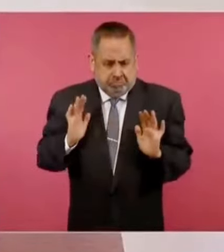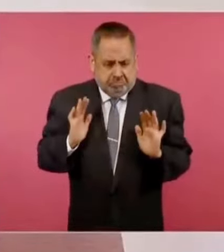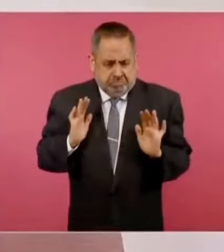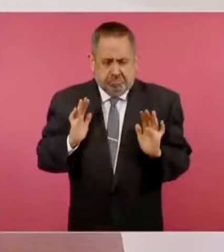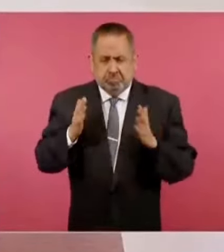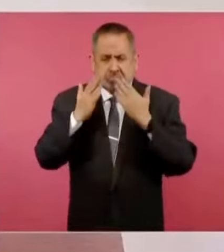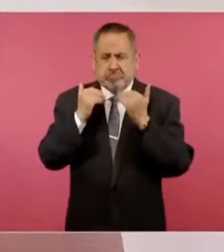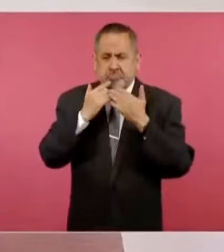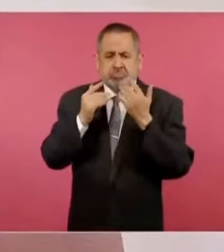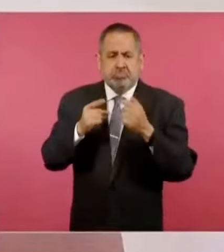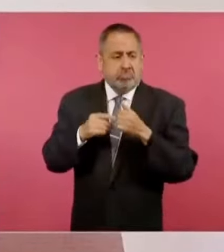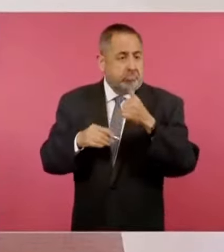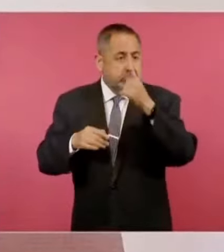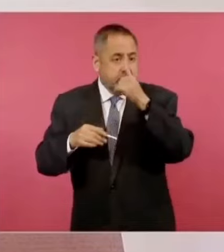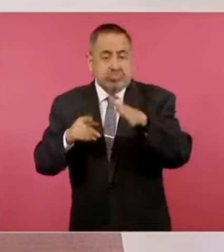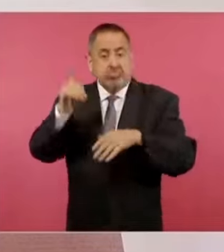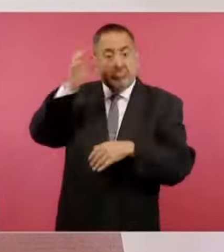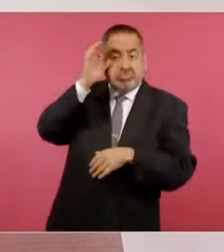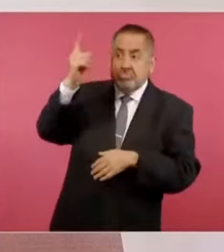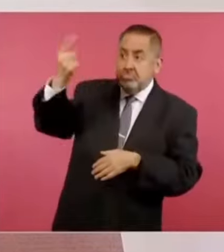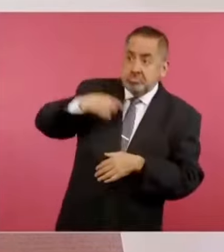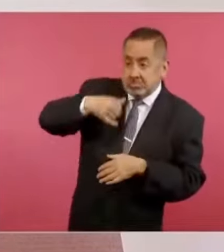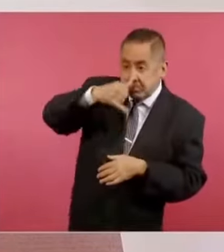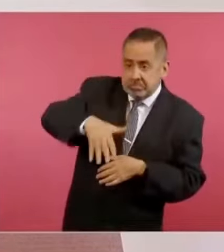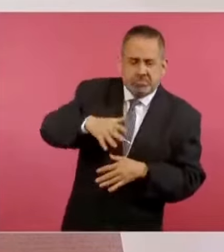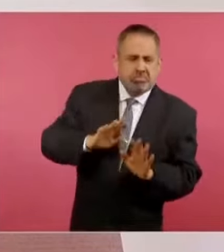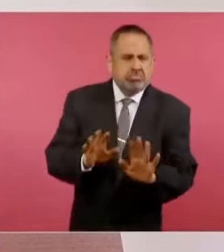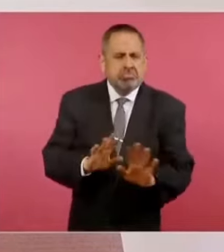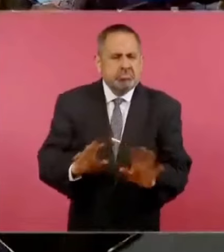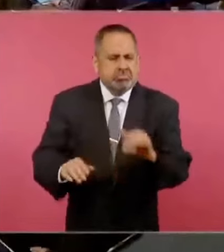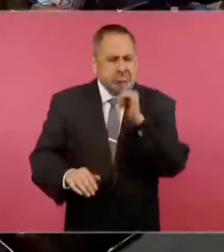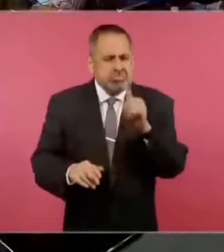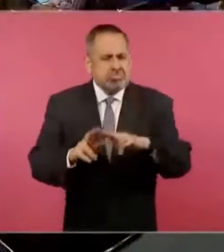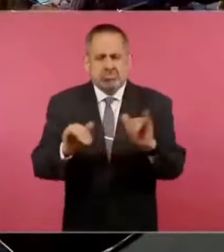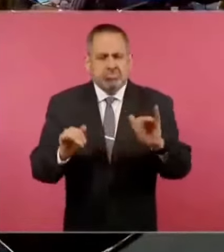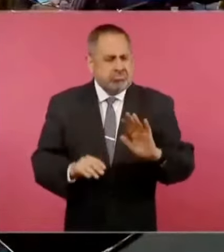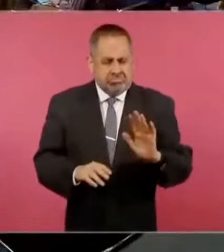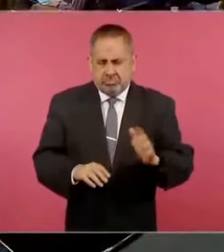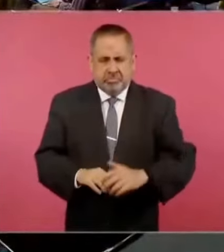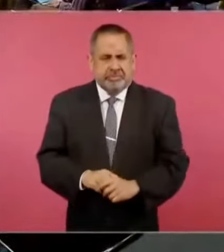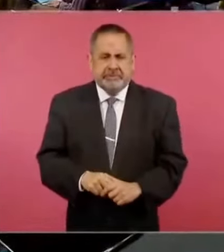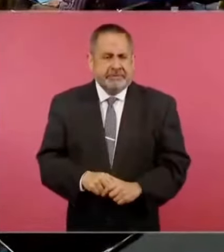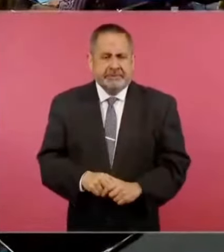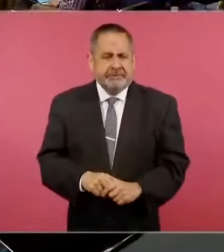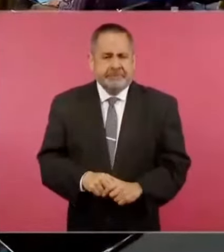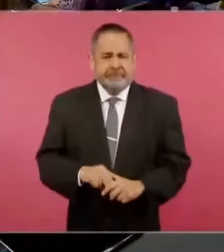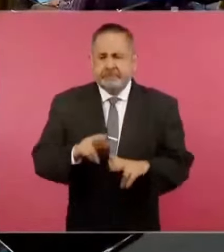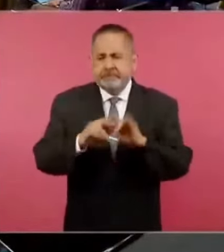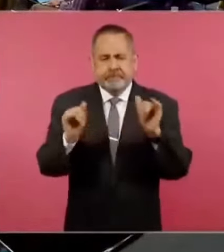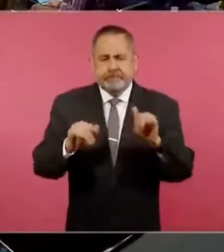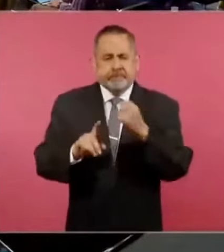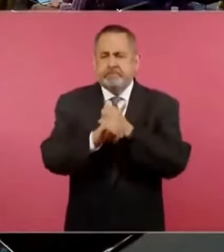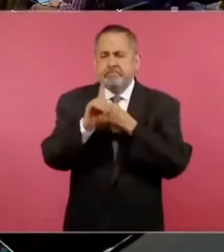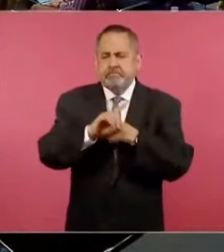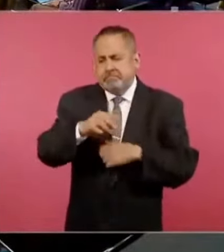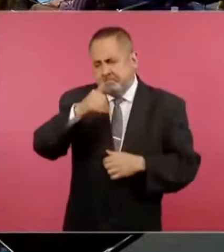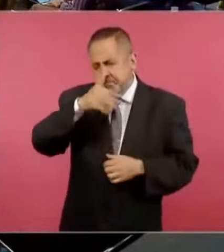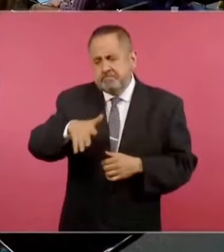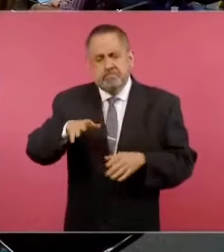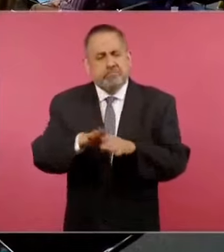ninguna protesta de China ni tenemos ninguna protesta